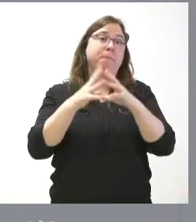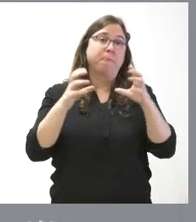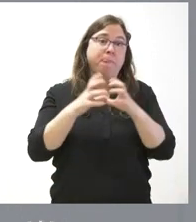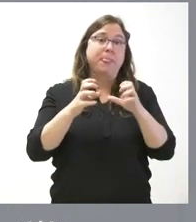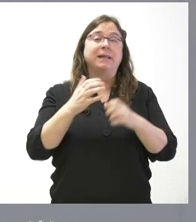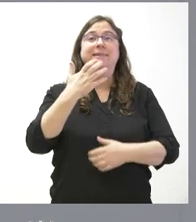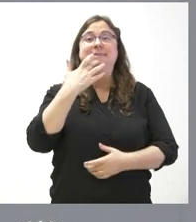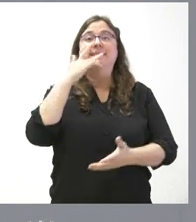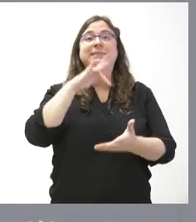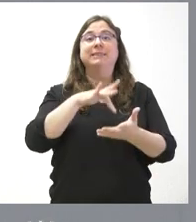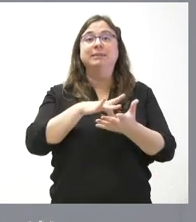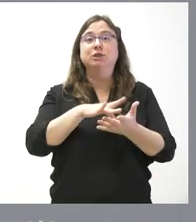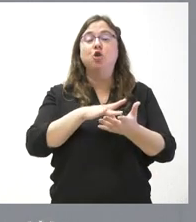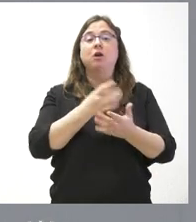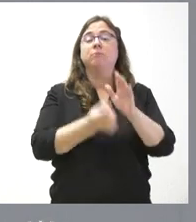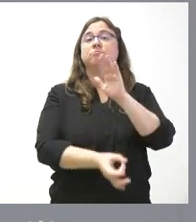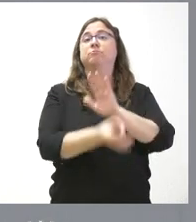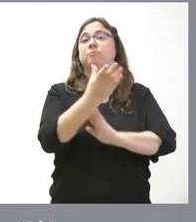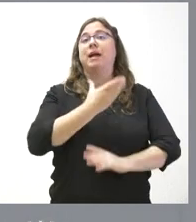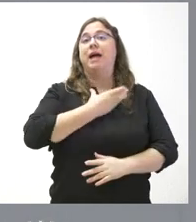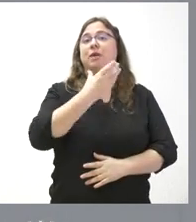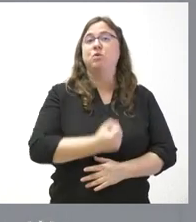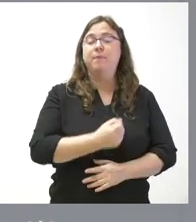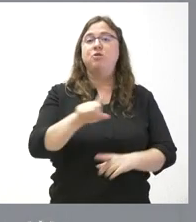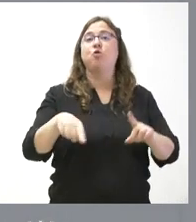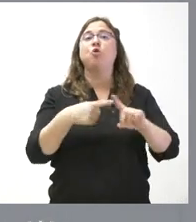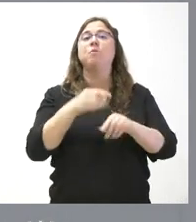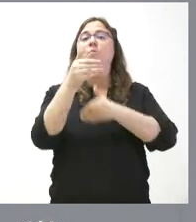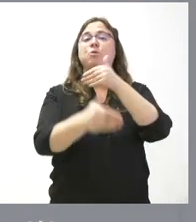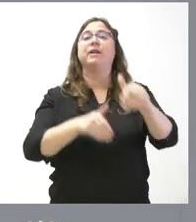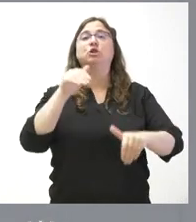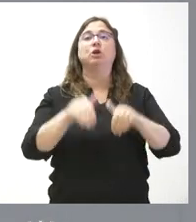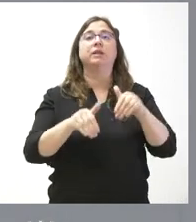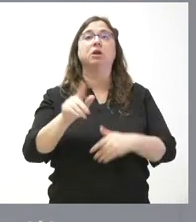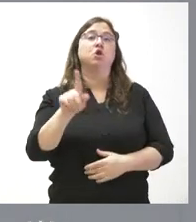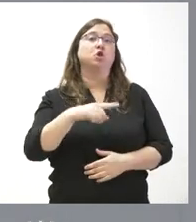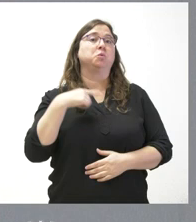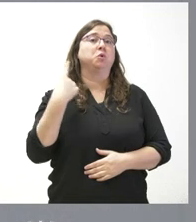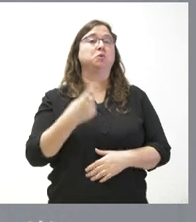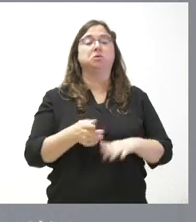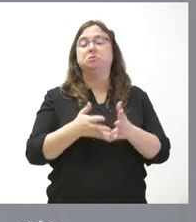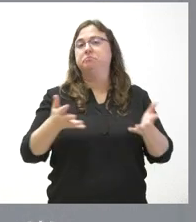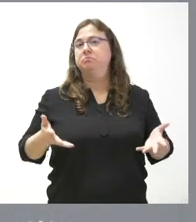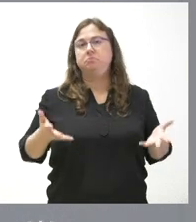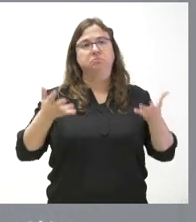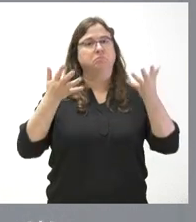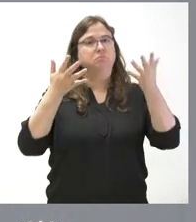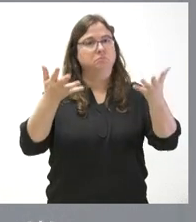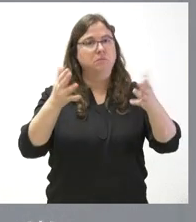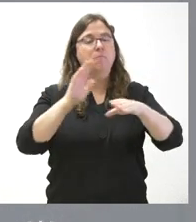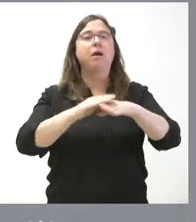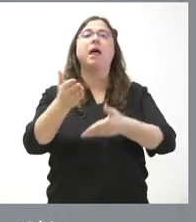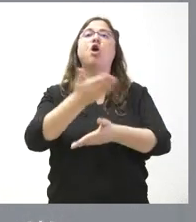consecuencia de la Constitución de los ayuntamientos y del proceso electoral, pues nosotros seguimos con la mano tendida para seguir